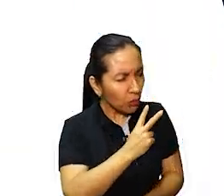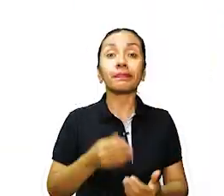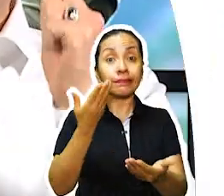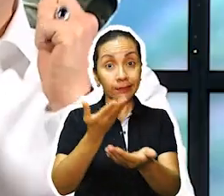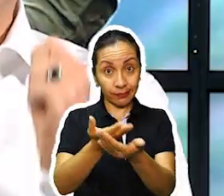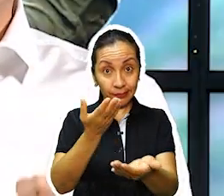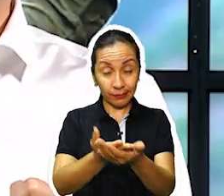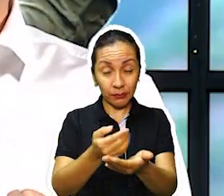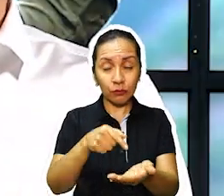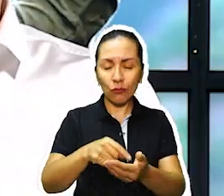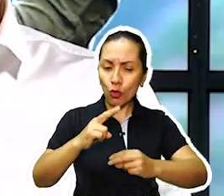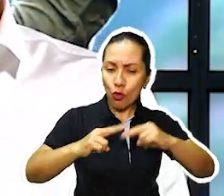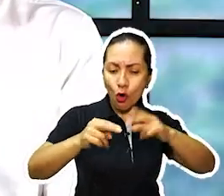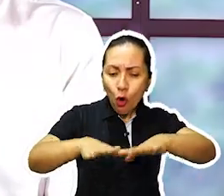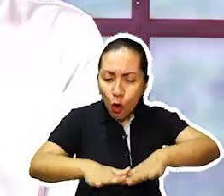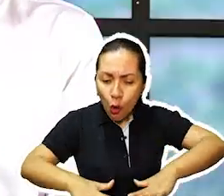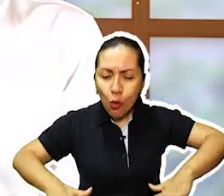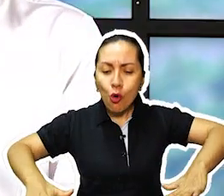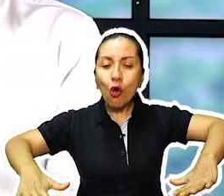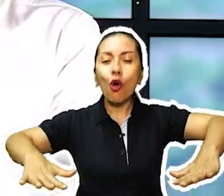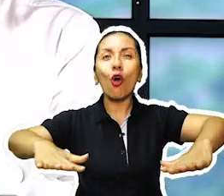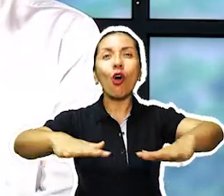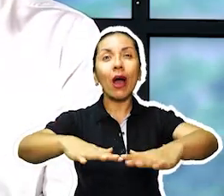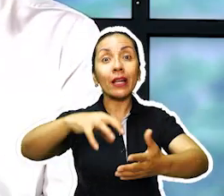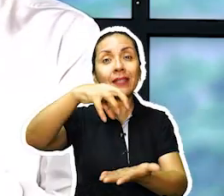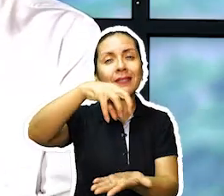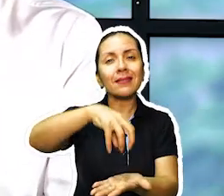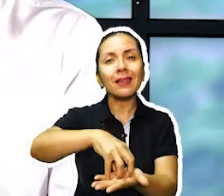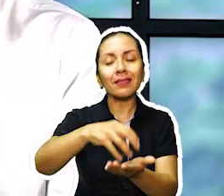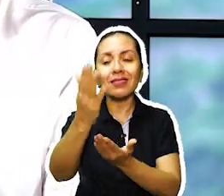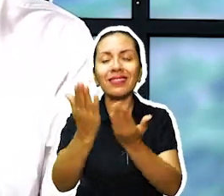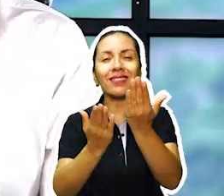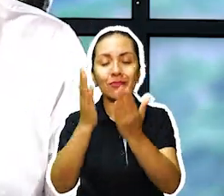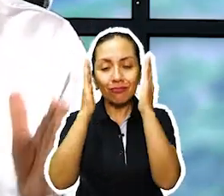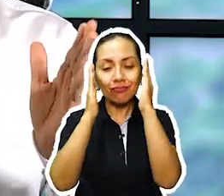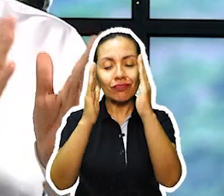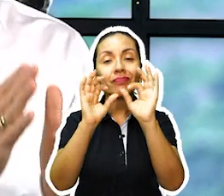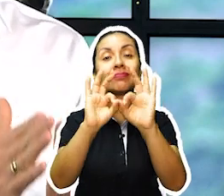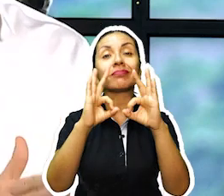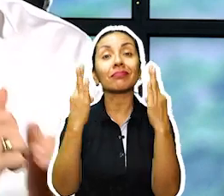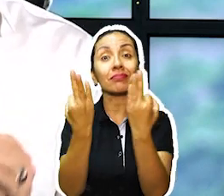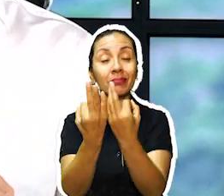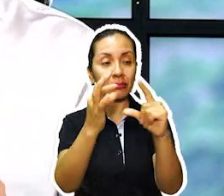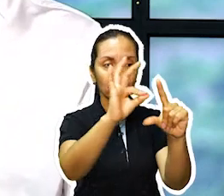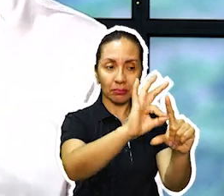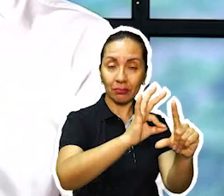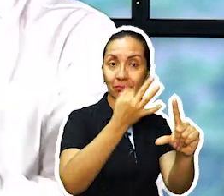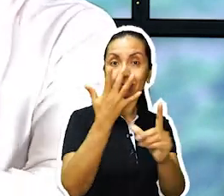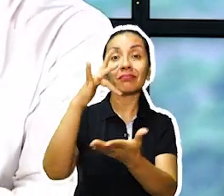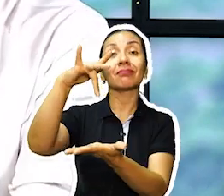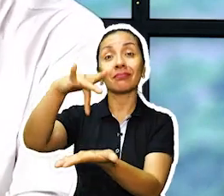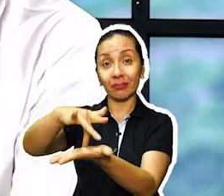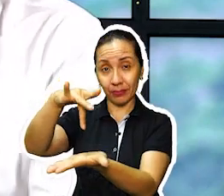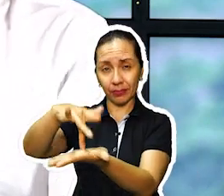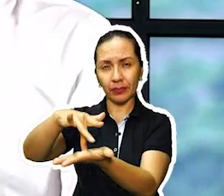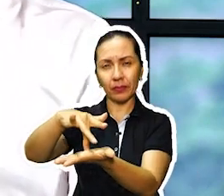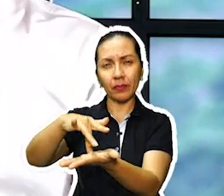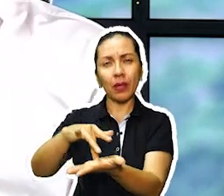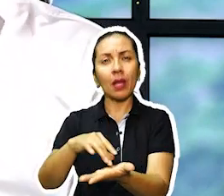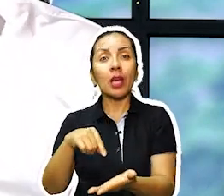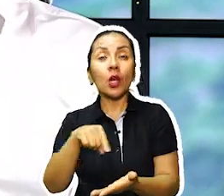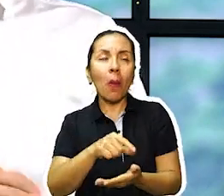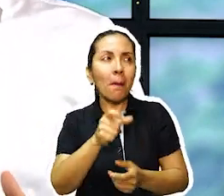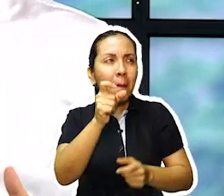principios. Nuestra propuesta incluye establecimiento de los centros de atención familiar, tanto a nivel virtual como a nivel